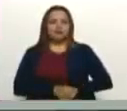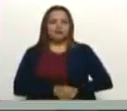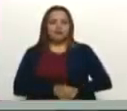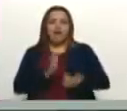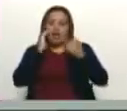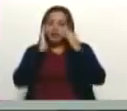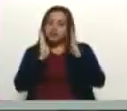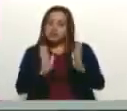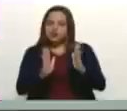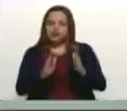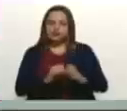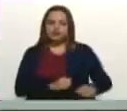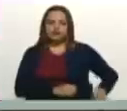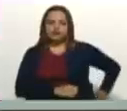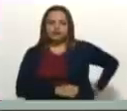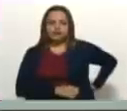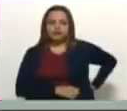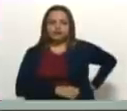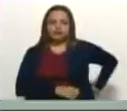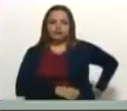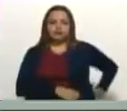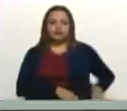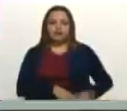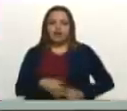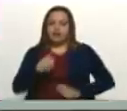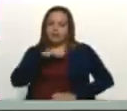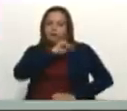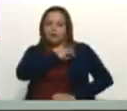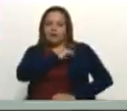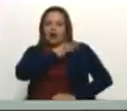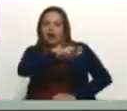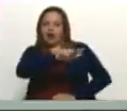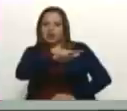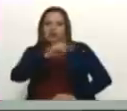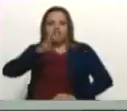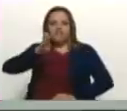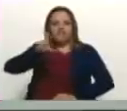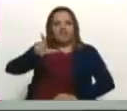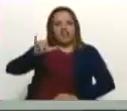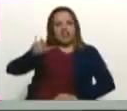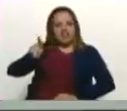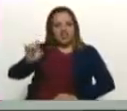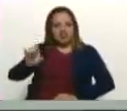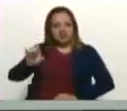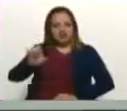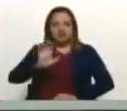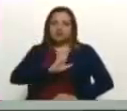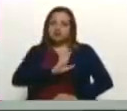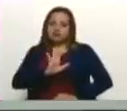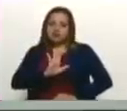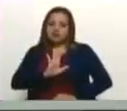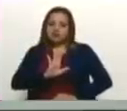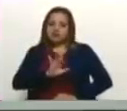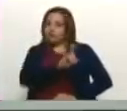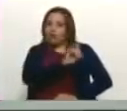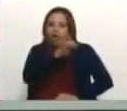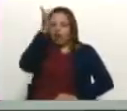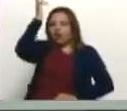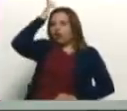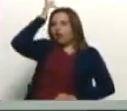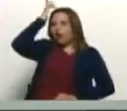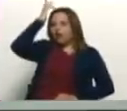Atención, mi panita Gerardo Blei, compañerito de Cámara, no te dejes caer a coba,